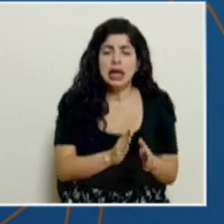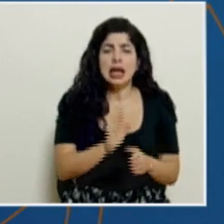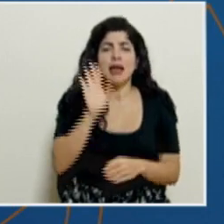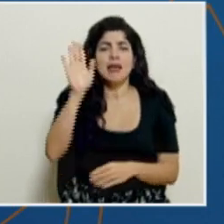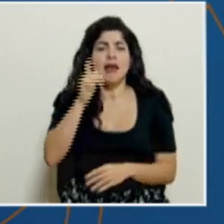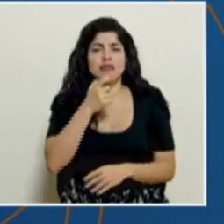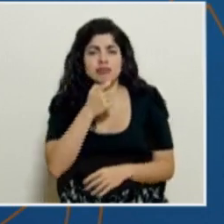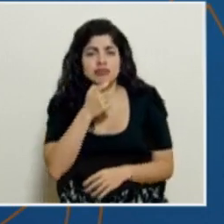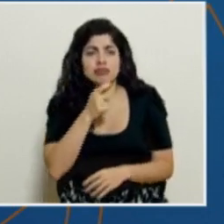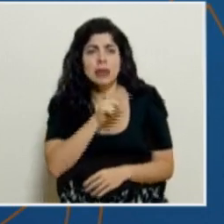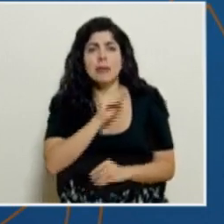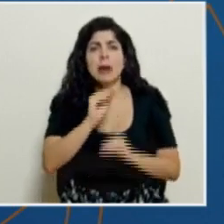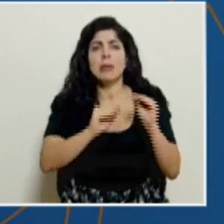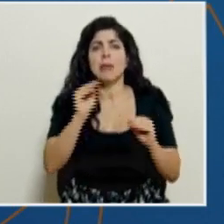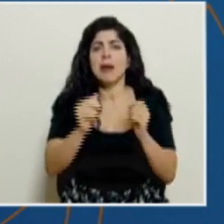Unido,